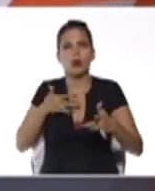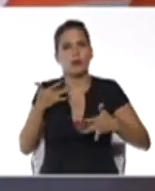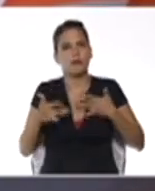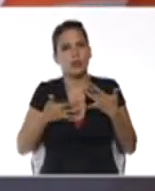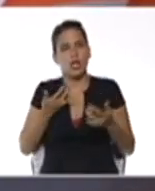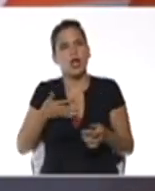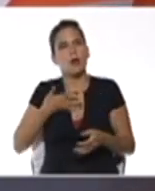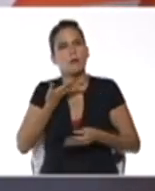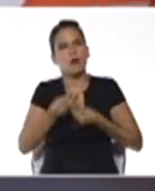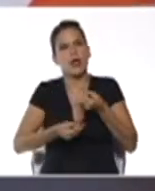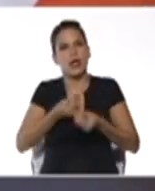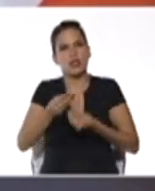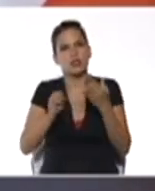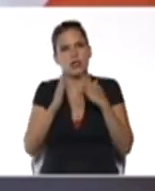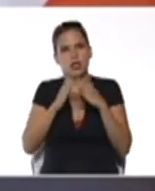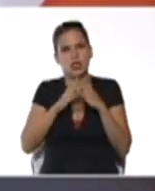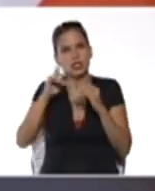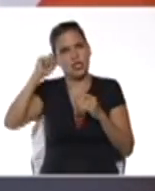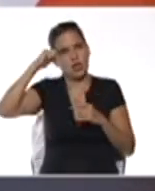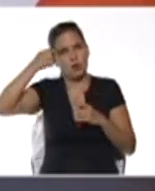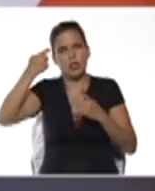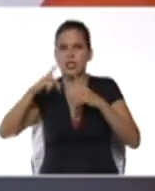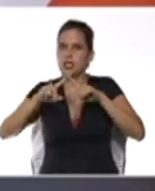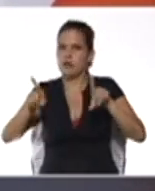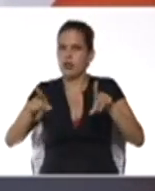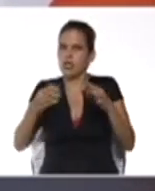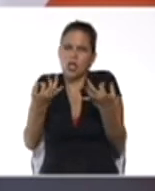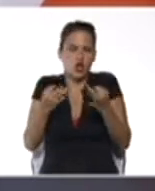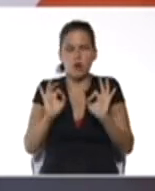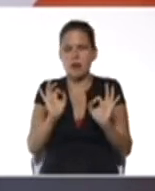las puedan realizar en casa y recuerden ser diferente es algo común